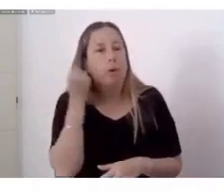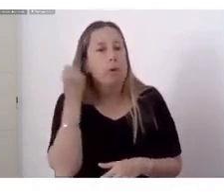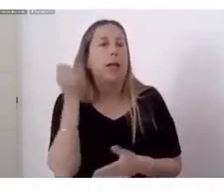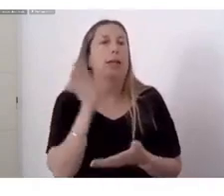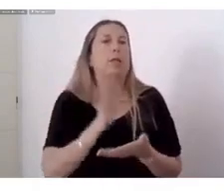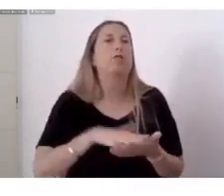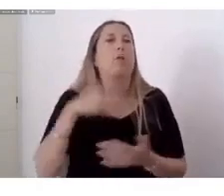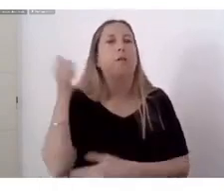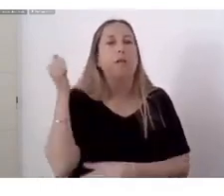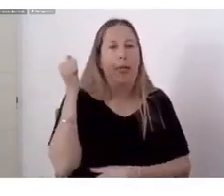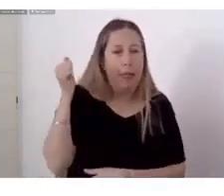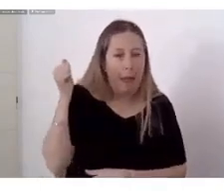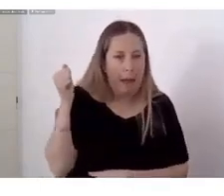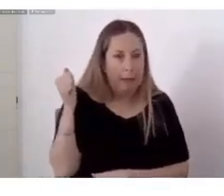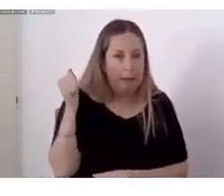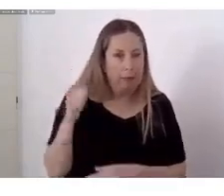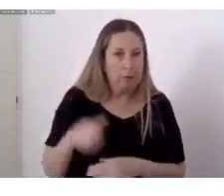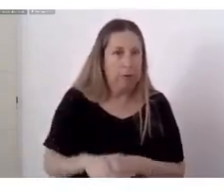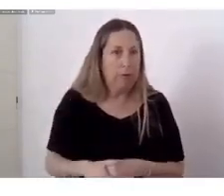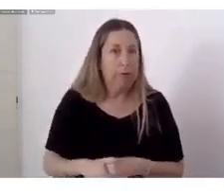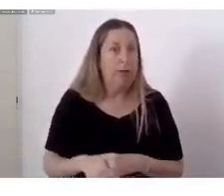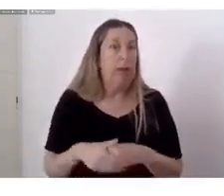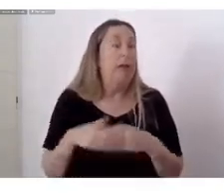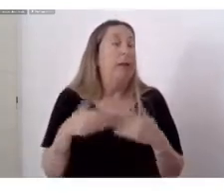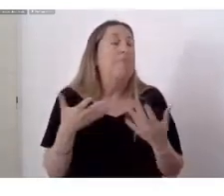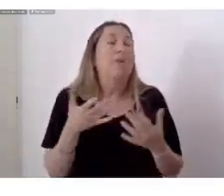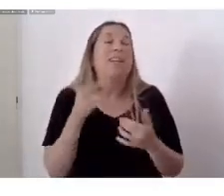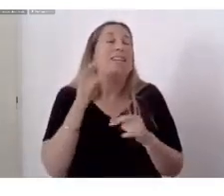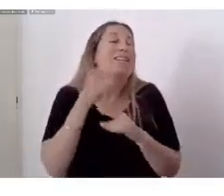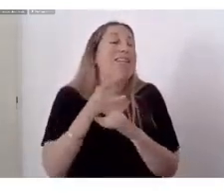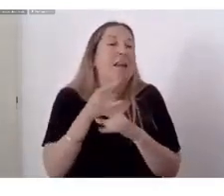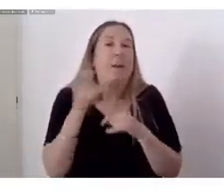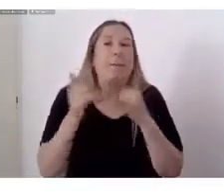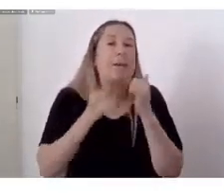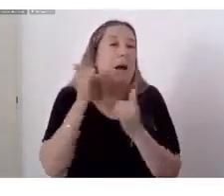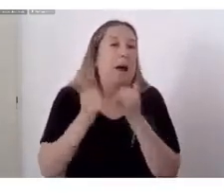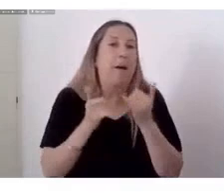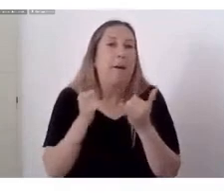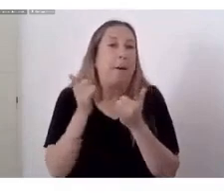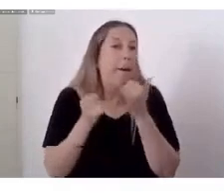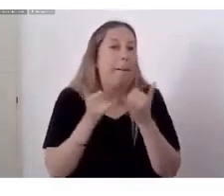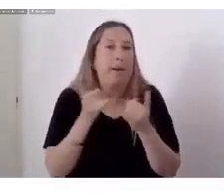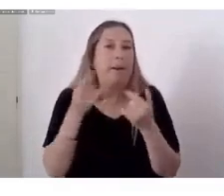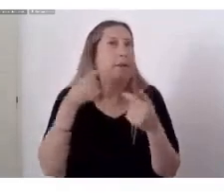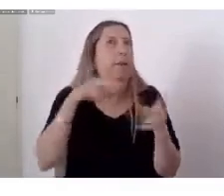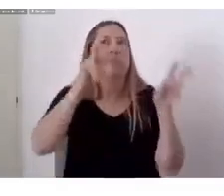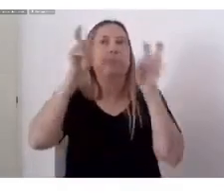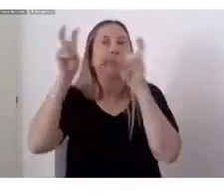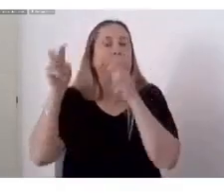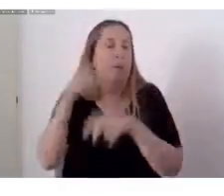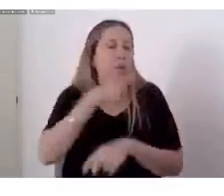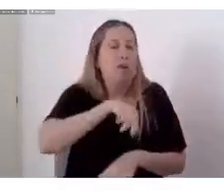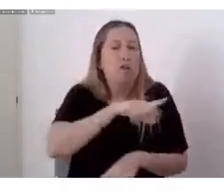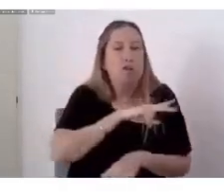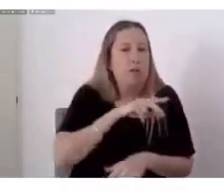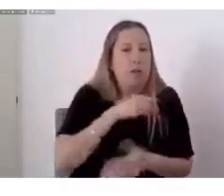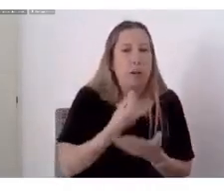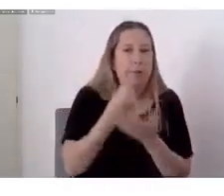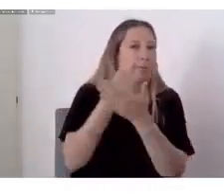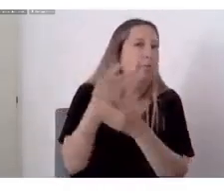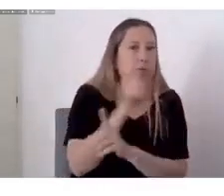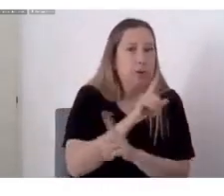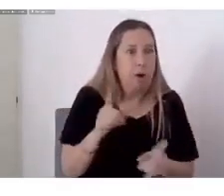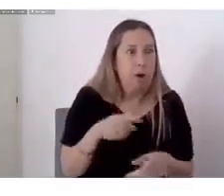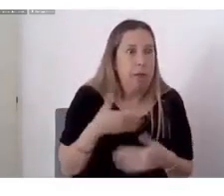historias Cis heterosexual Blancas Que no nos tienen A nosotras Como protagonistas Entonces Pareciera que Cada vez que aparece